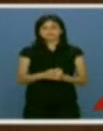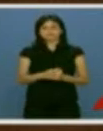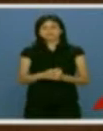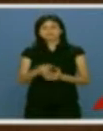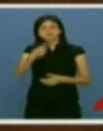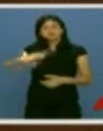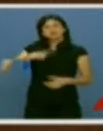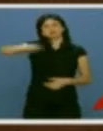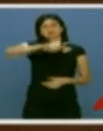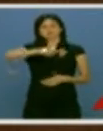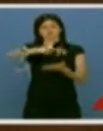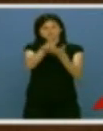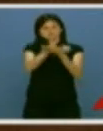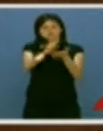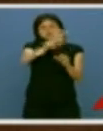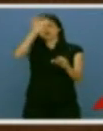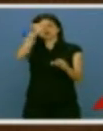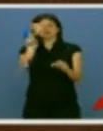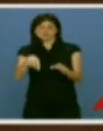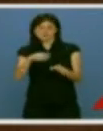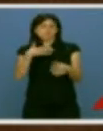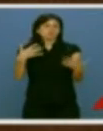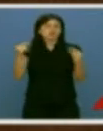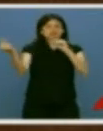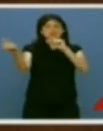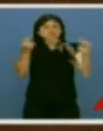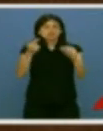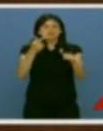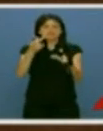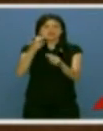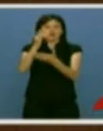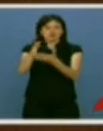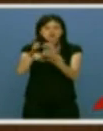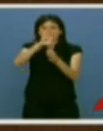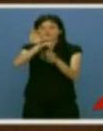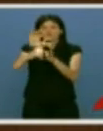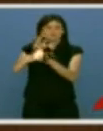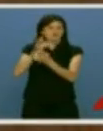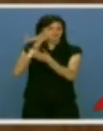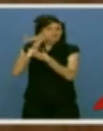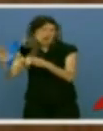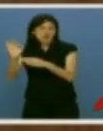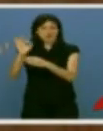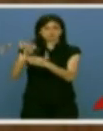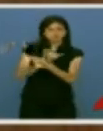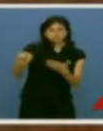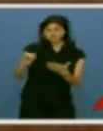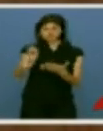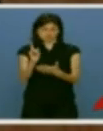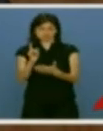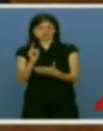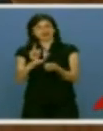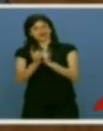defendemos la España autonómica, sí, pero rechazamos los debates excluyentes, identitarios o diferenciadores. Todo lo contrario.